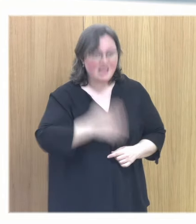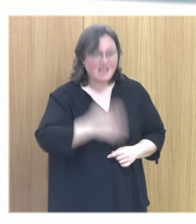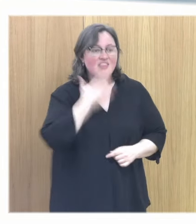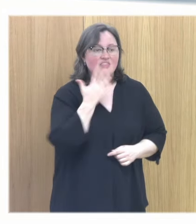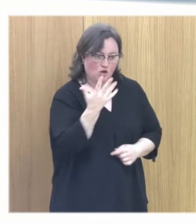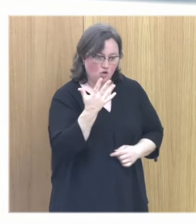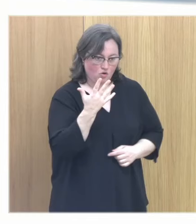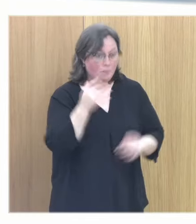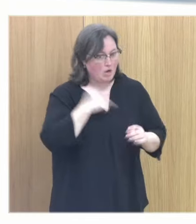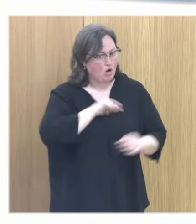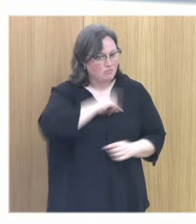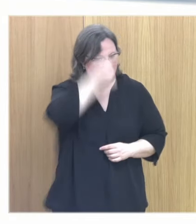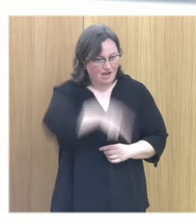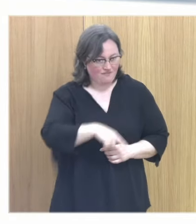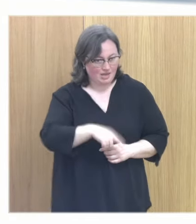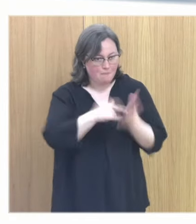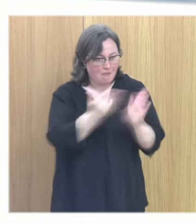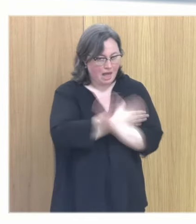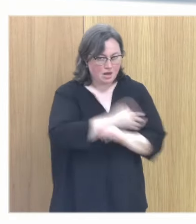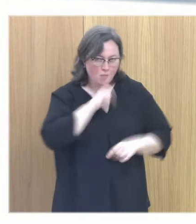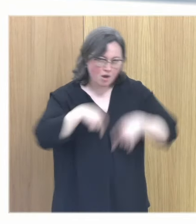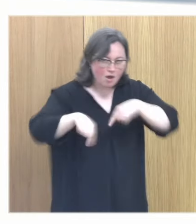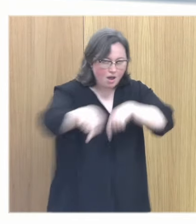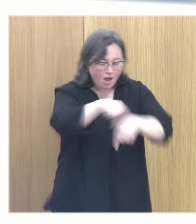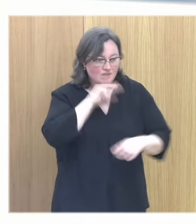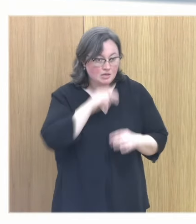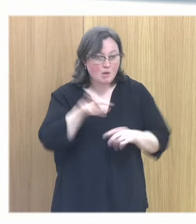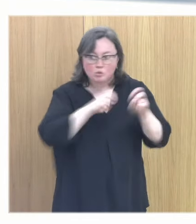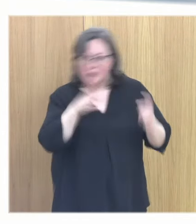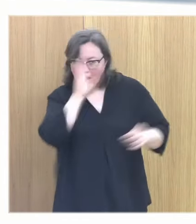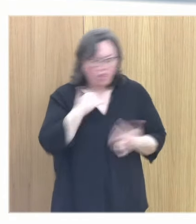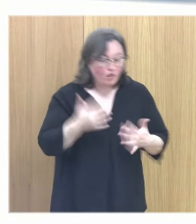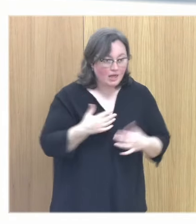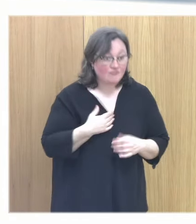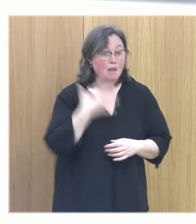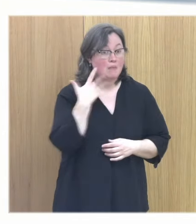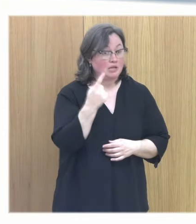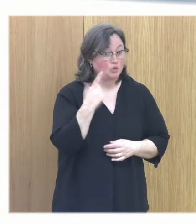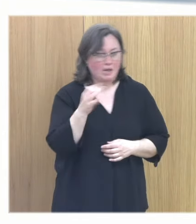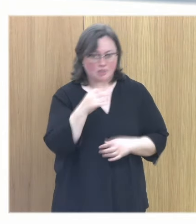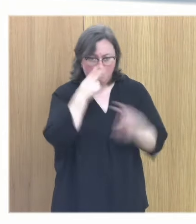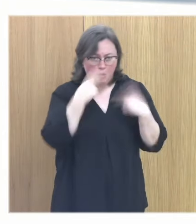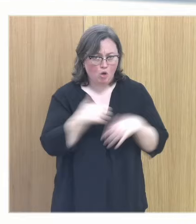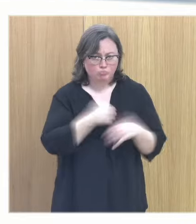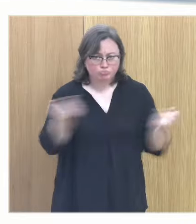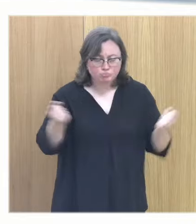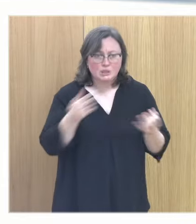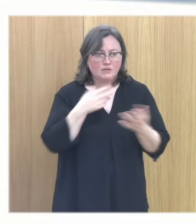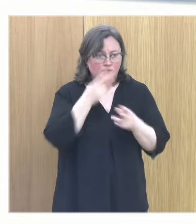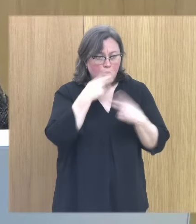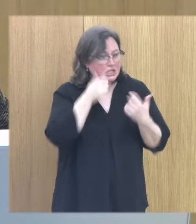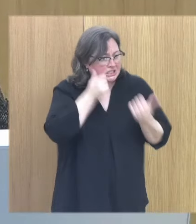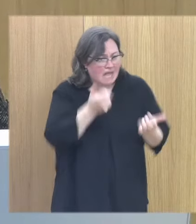cinco años pero hay conciencia hay planificación hay una búsqueda masturbarse en público es una conducta absolutamente